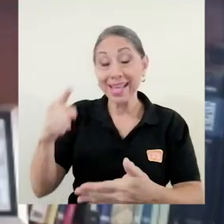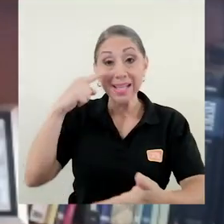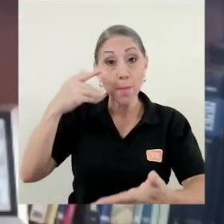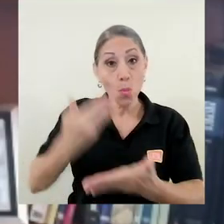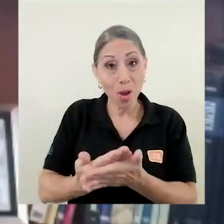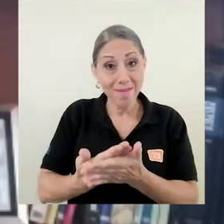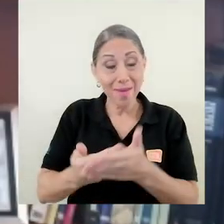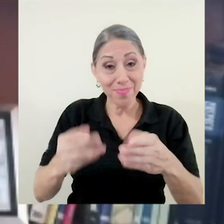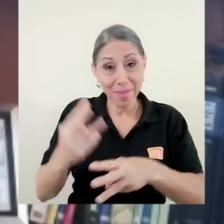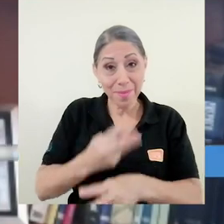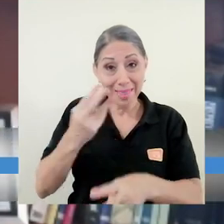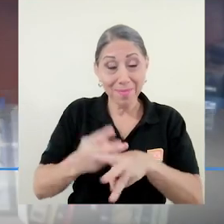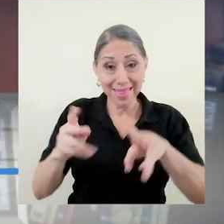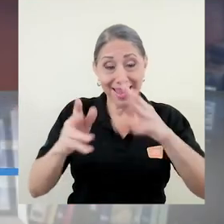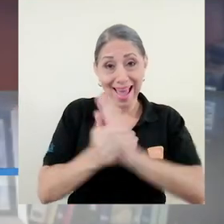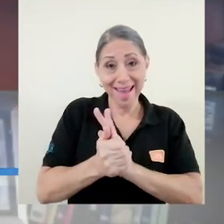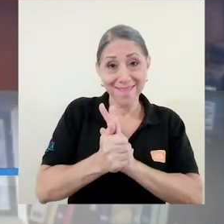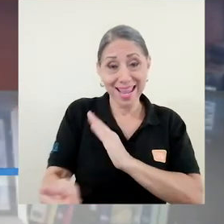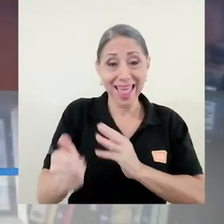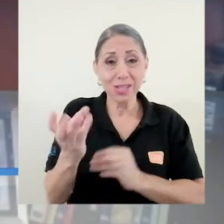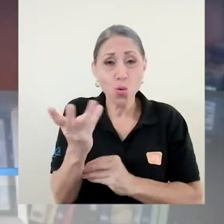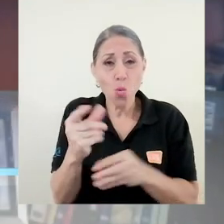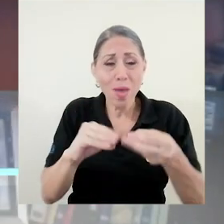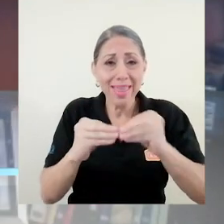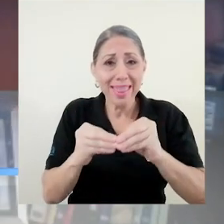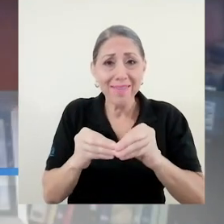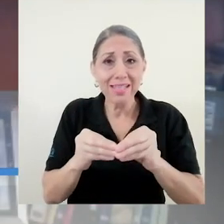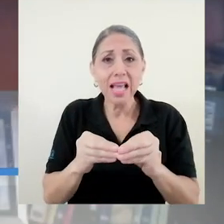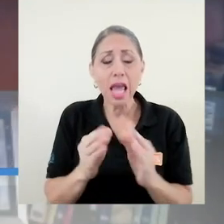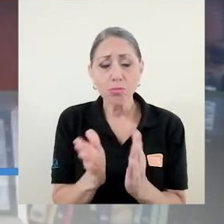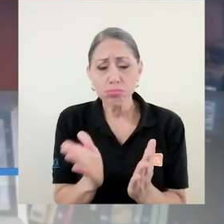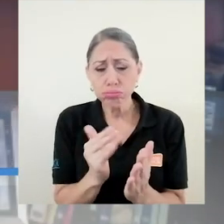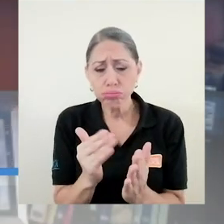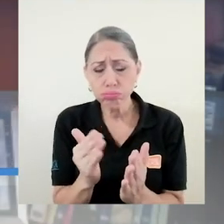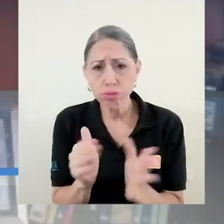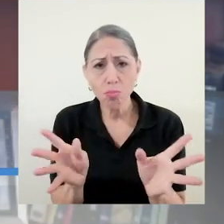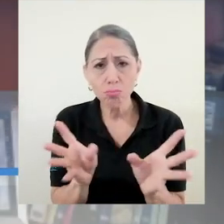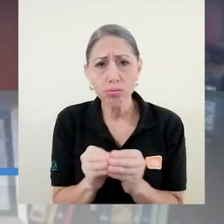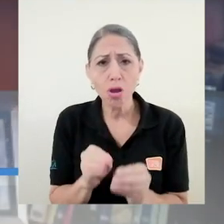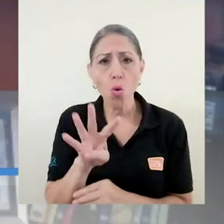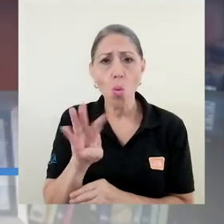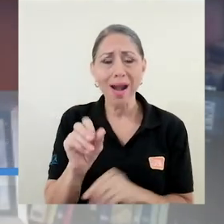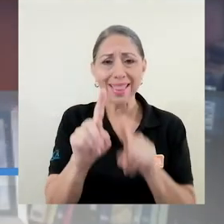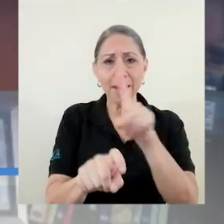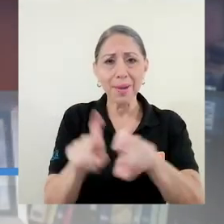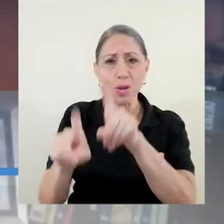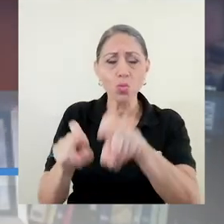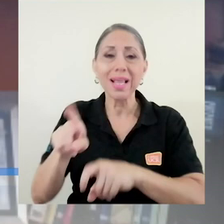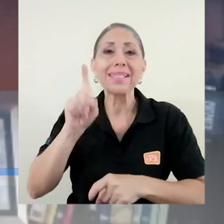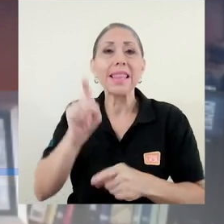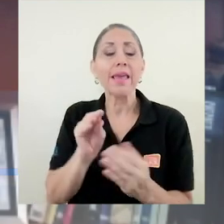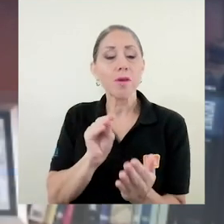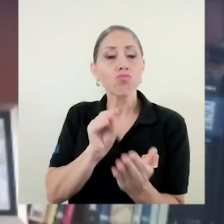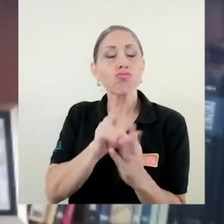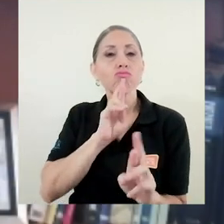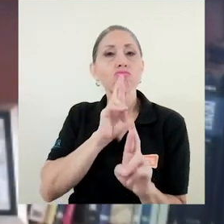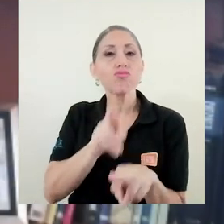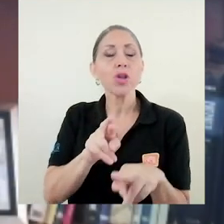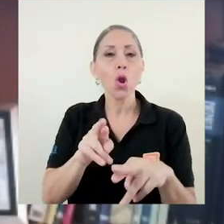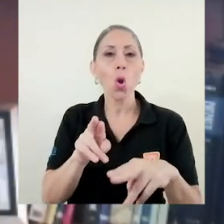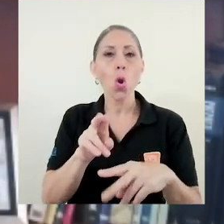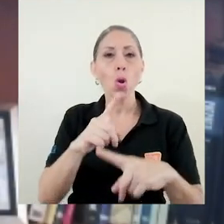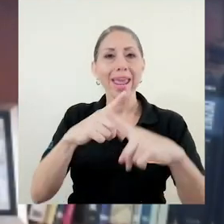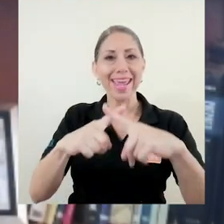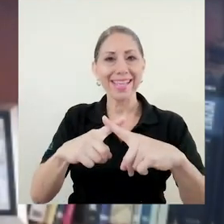de habilidades cuantitativas es un formulario de 40 preguntas. Las 40 preguntas son de marcar con X